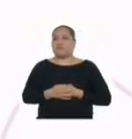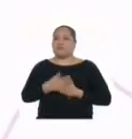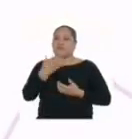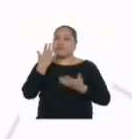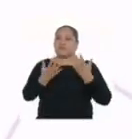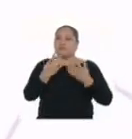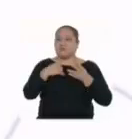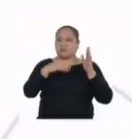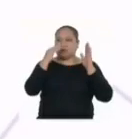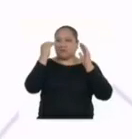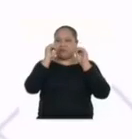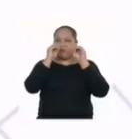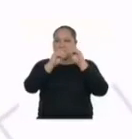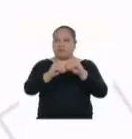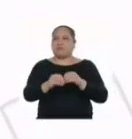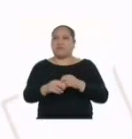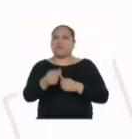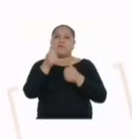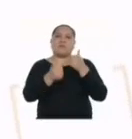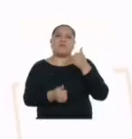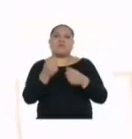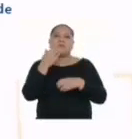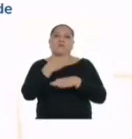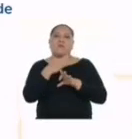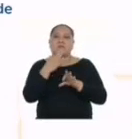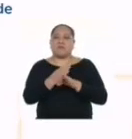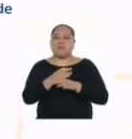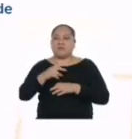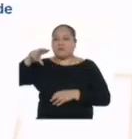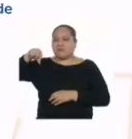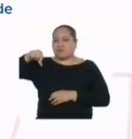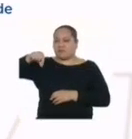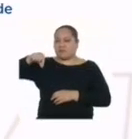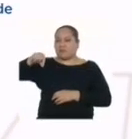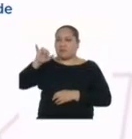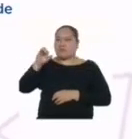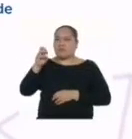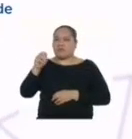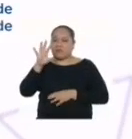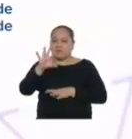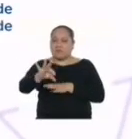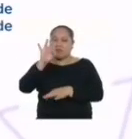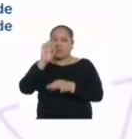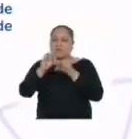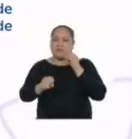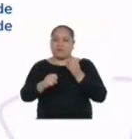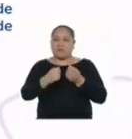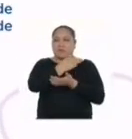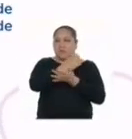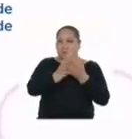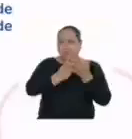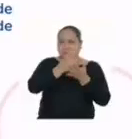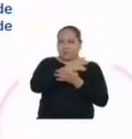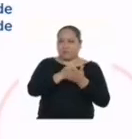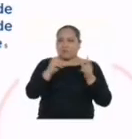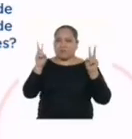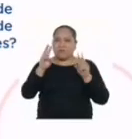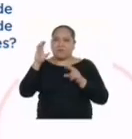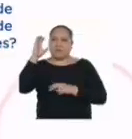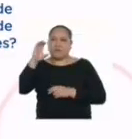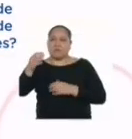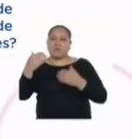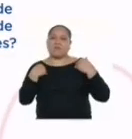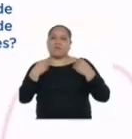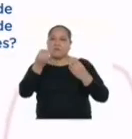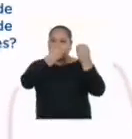Podría ser algo así. ¿De qué manera influye la cantidad de gotas de yodo en el descubrimiento de las proporciones de vitamina C que contienen los